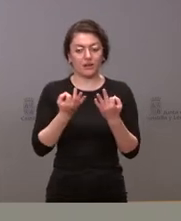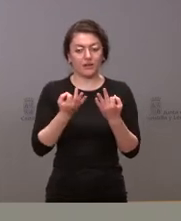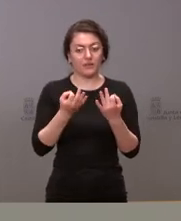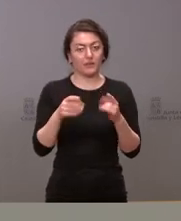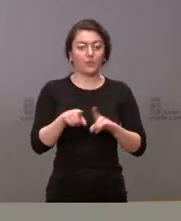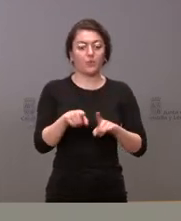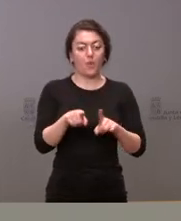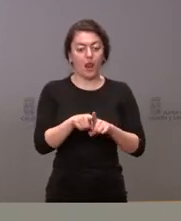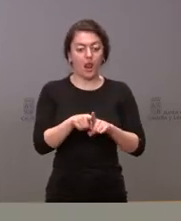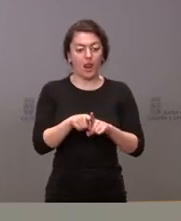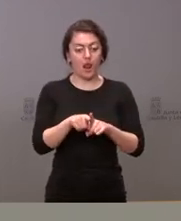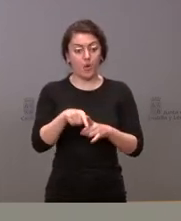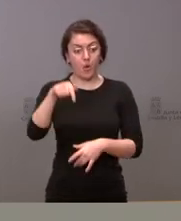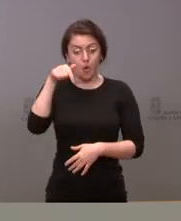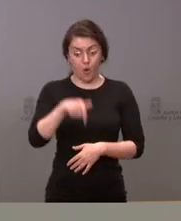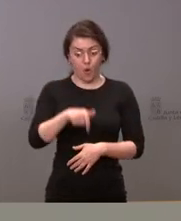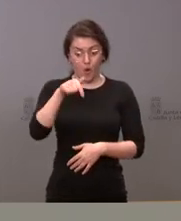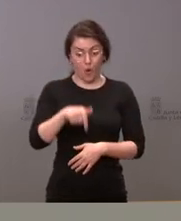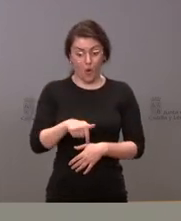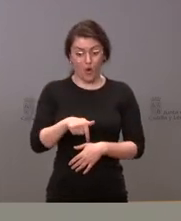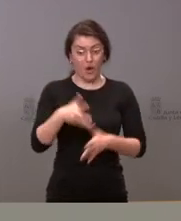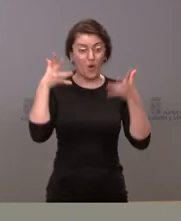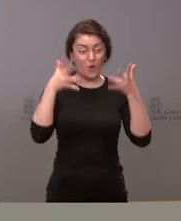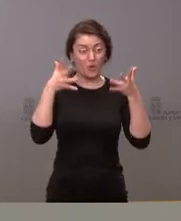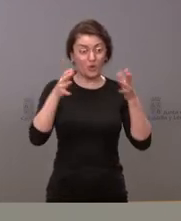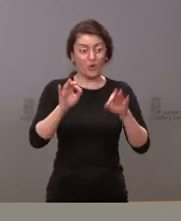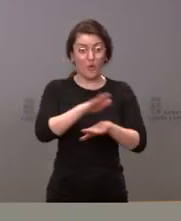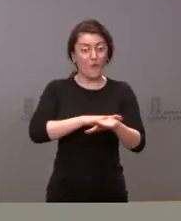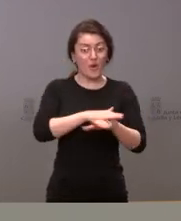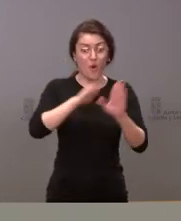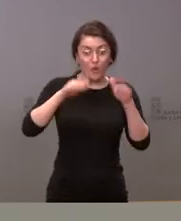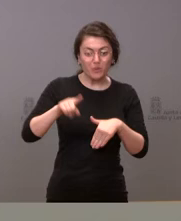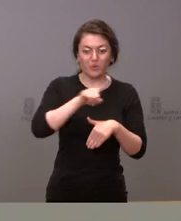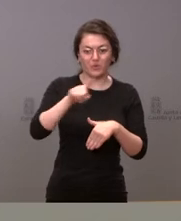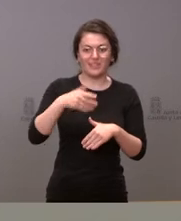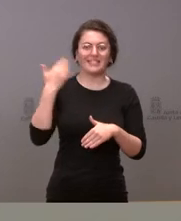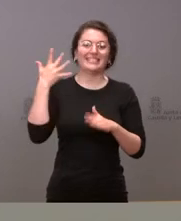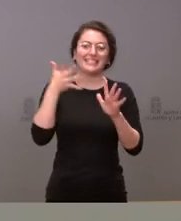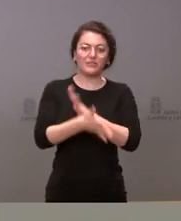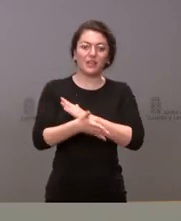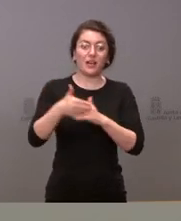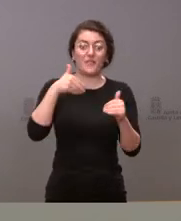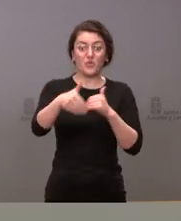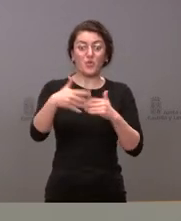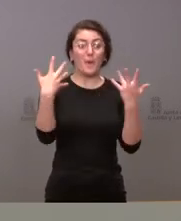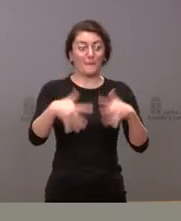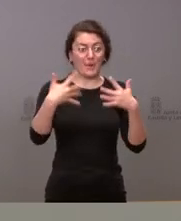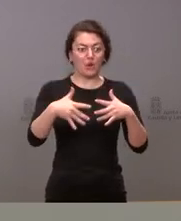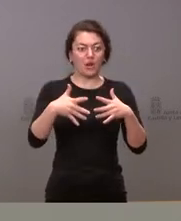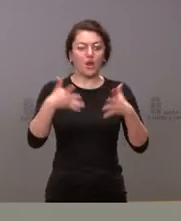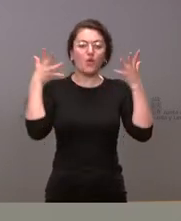este de hoy el último Consejo de Gobierno y tendríamos Consejo de Gobierno el próximo miércoles. Con lo cual,